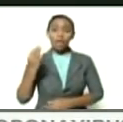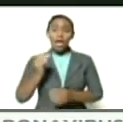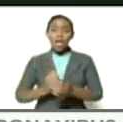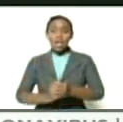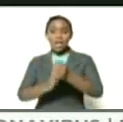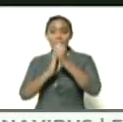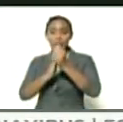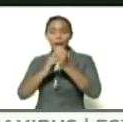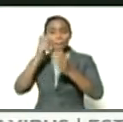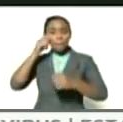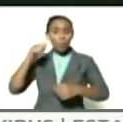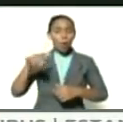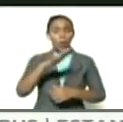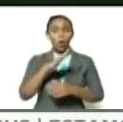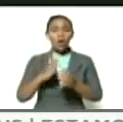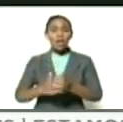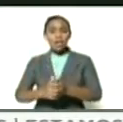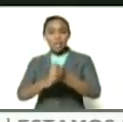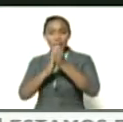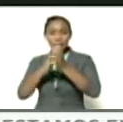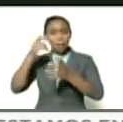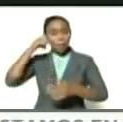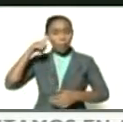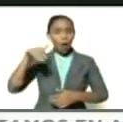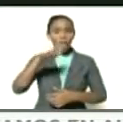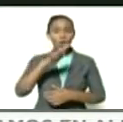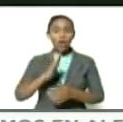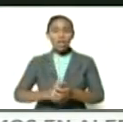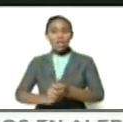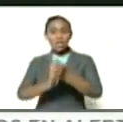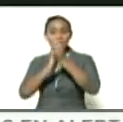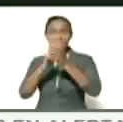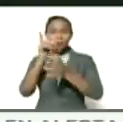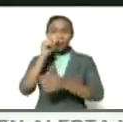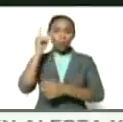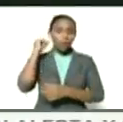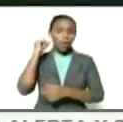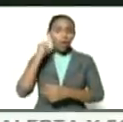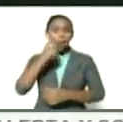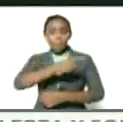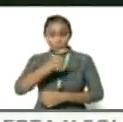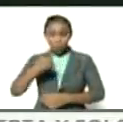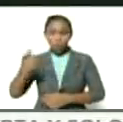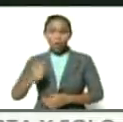con pueblo lideresas con pueblo líderes y lideresas con gente